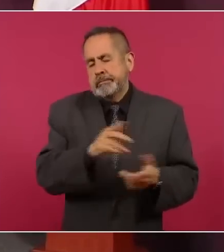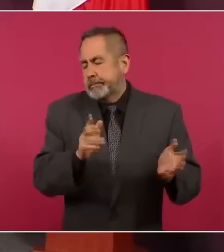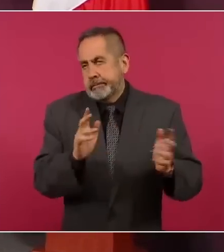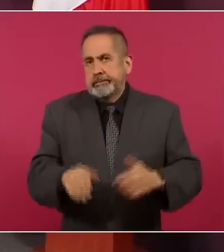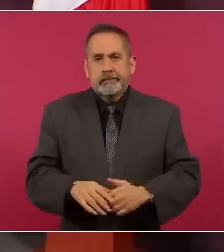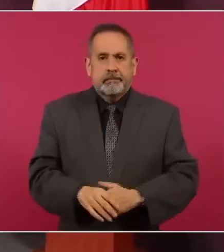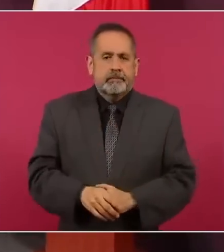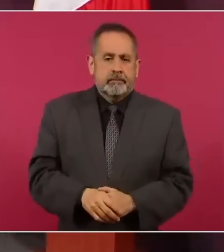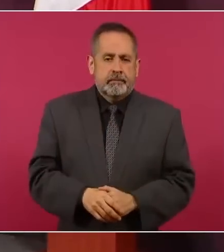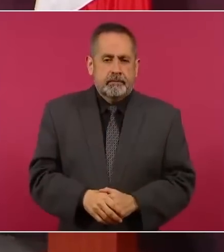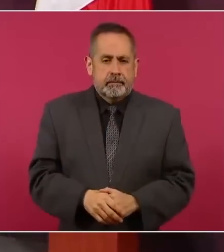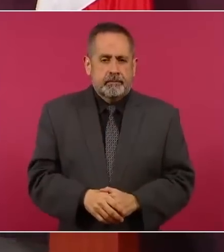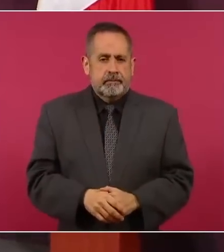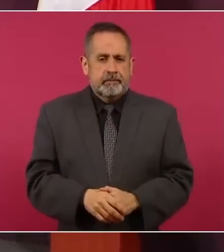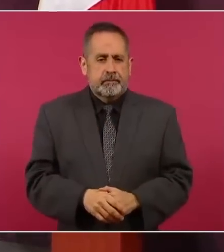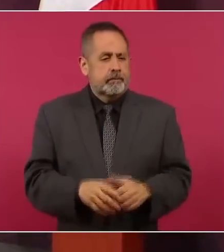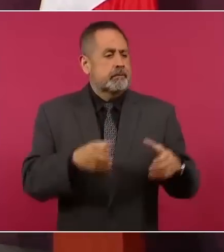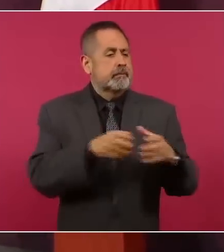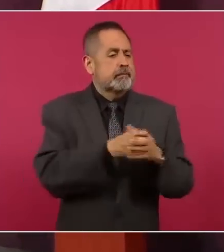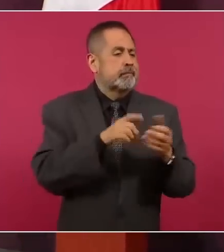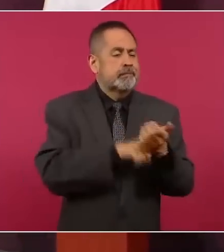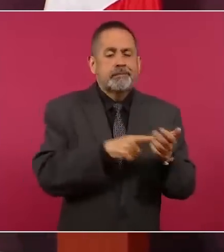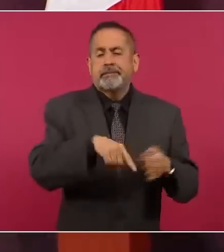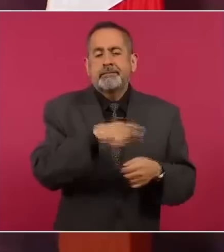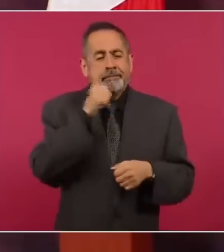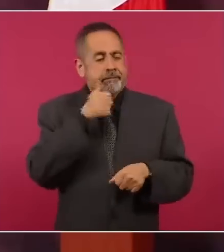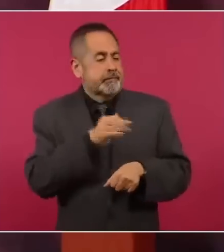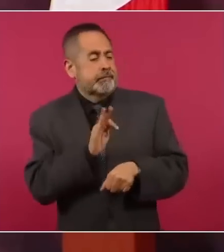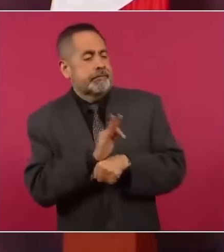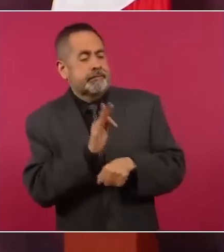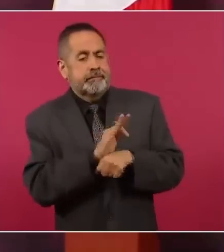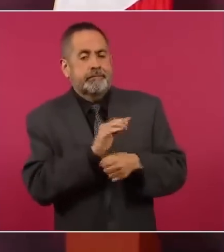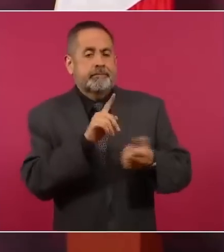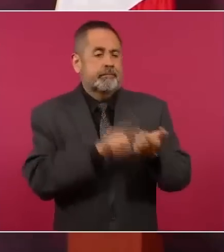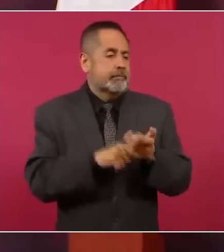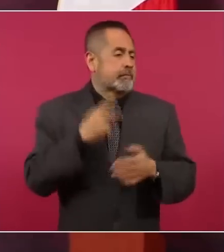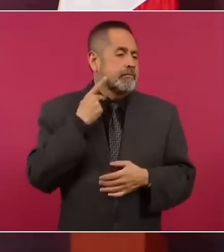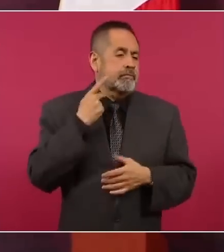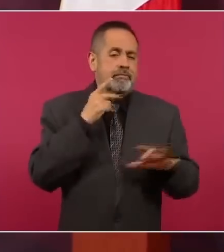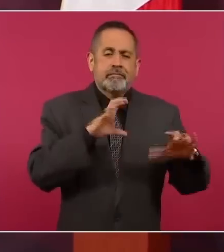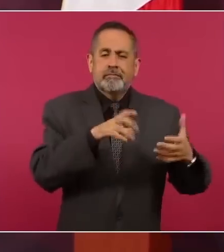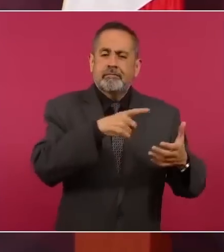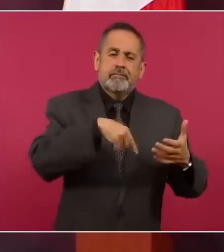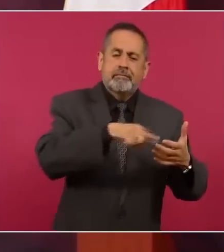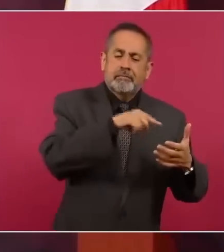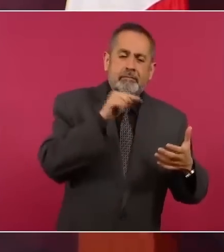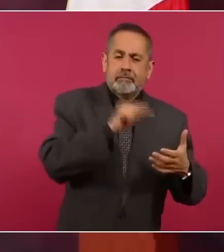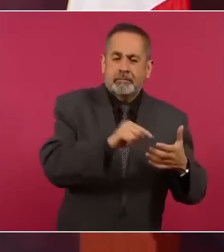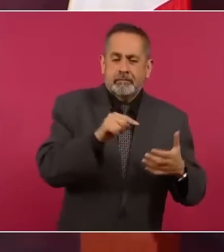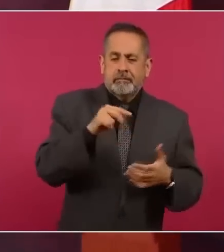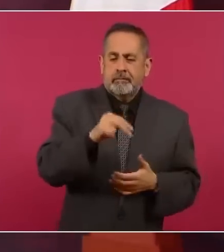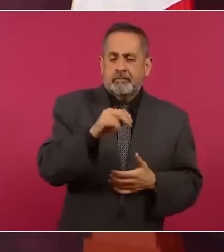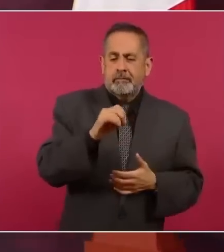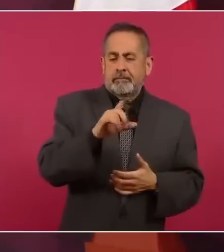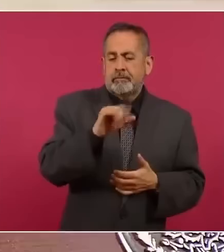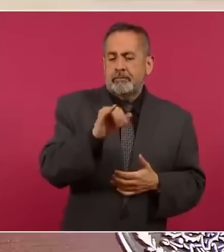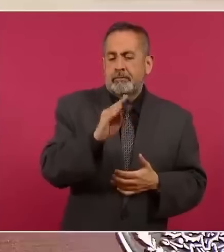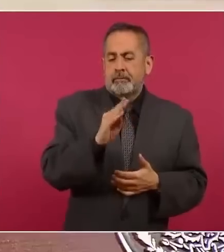Tiene que ver con la defensa de la política neoliberal,